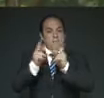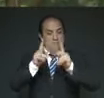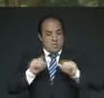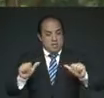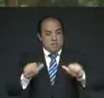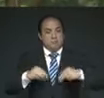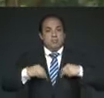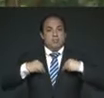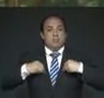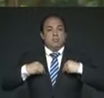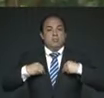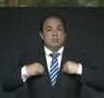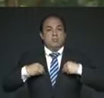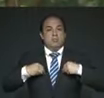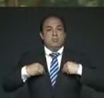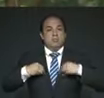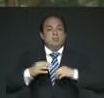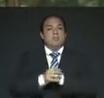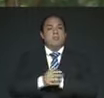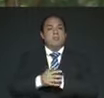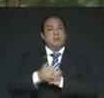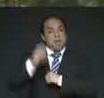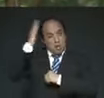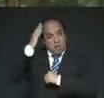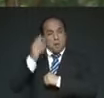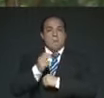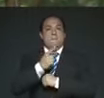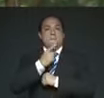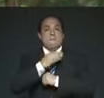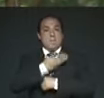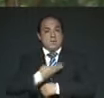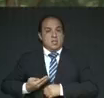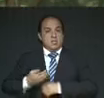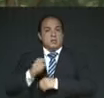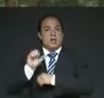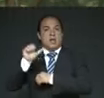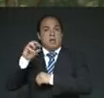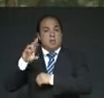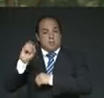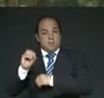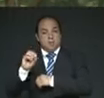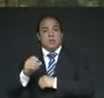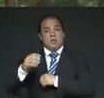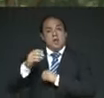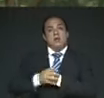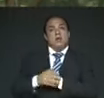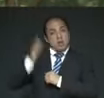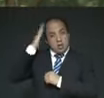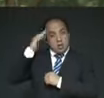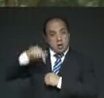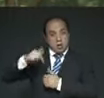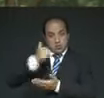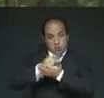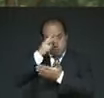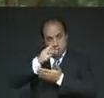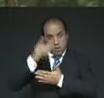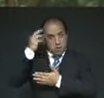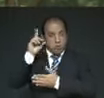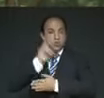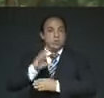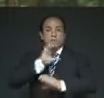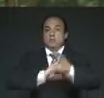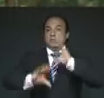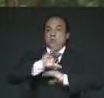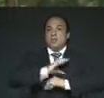pública, liderado por el presidente Andrés Manuel López Obrador y encabezado en la Ciudad de México por la doctora Claudia Sheinbaum, tiene la certeza